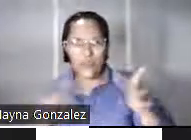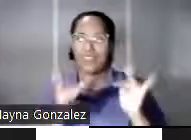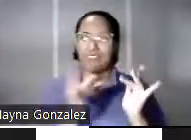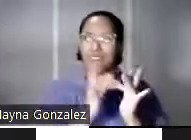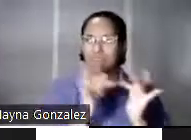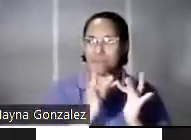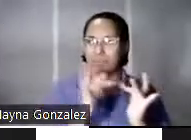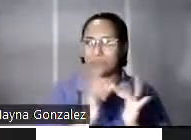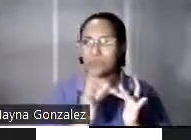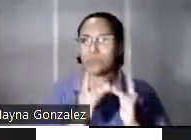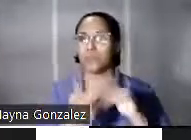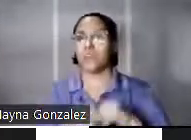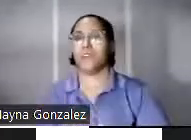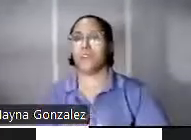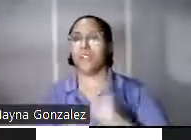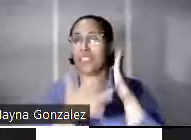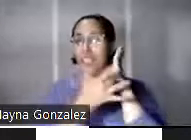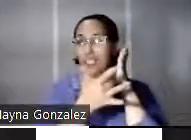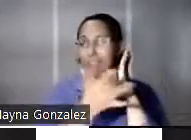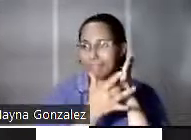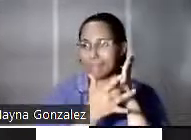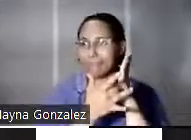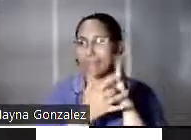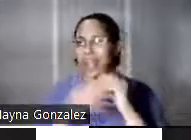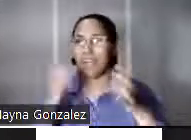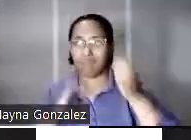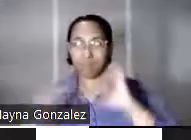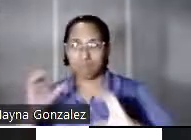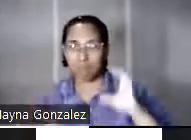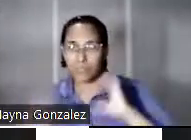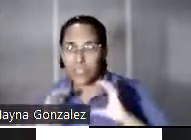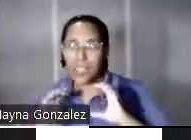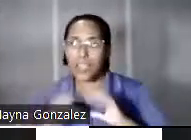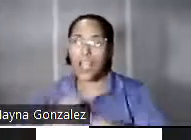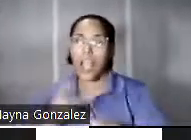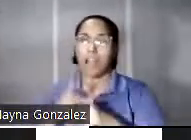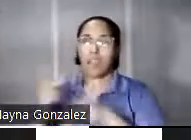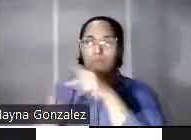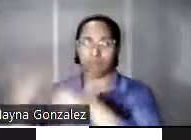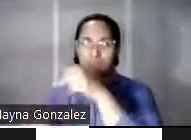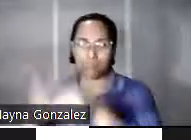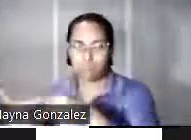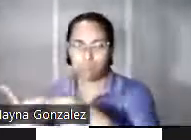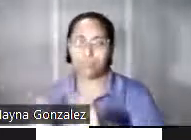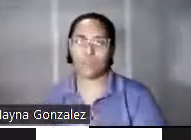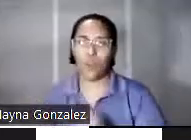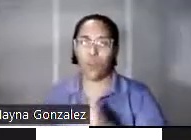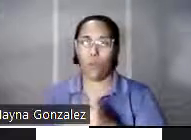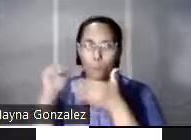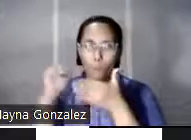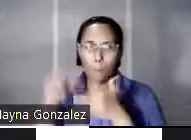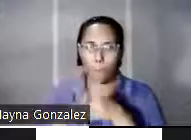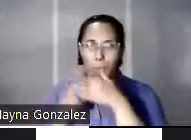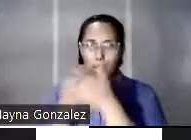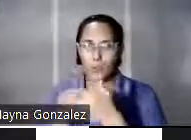la ciencia y la ilusión de progreso sentaron las bases de la radiodifusión en Puerto